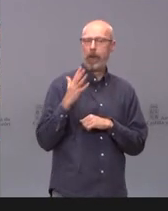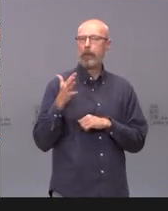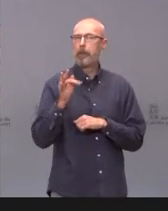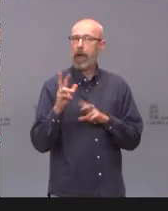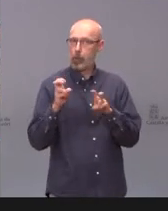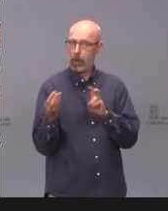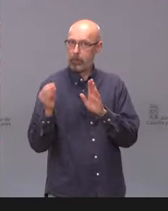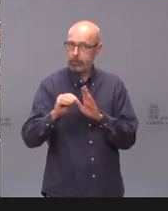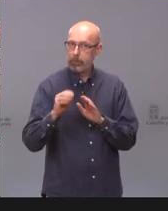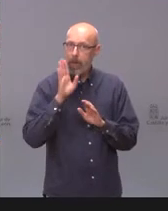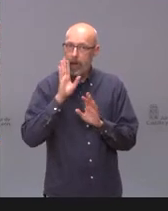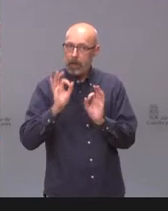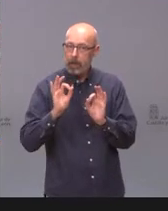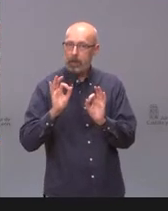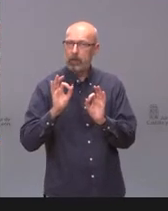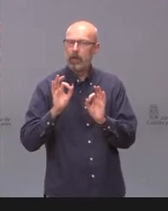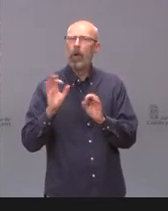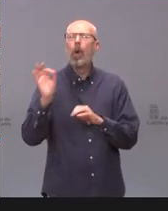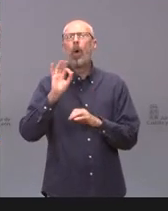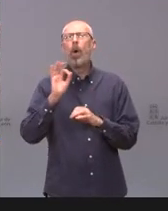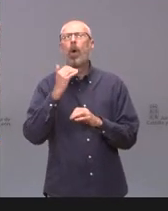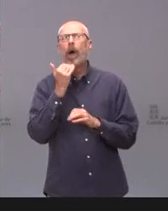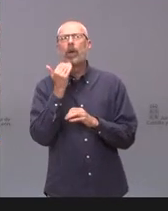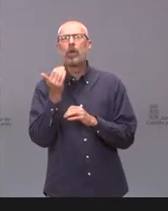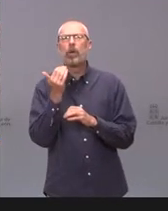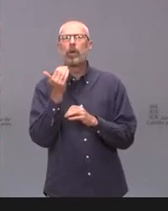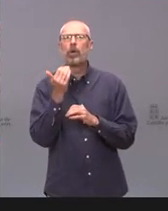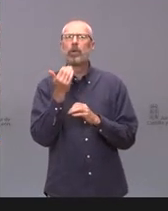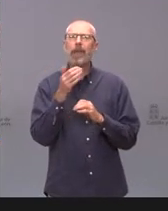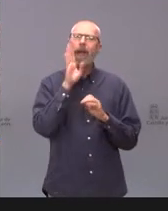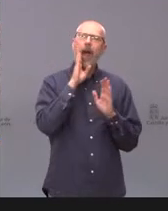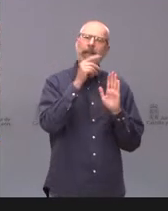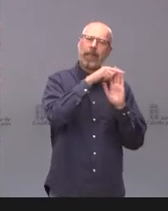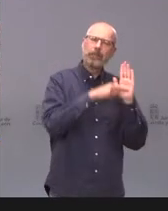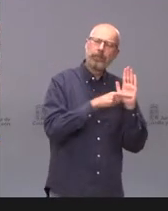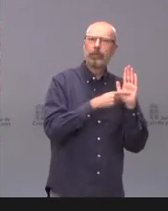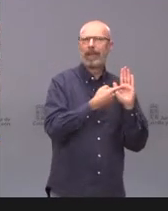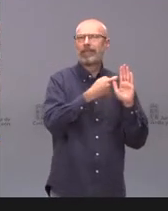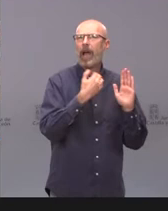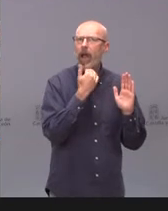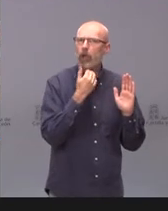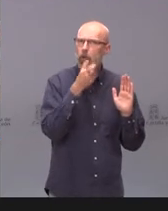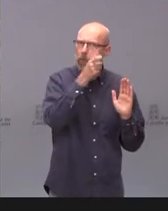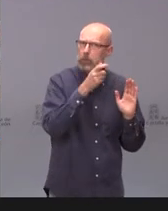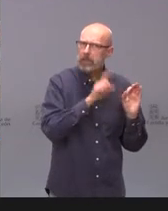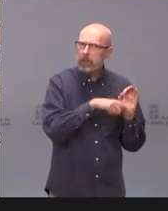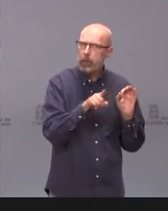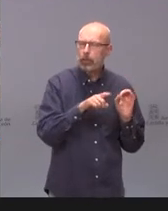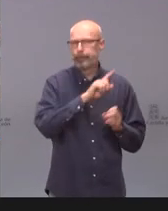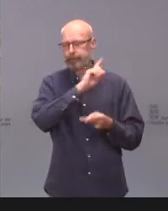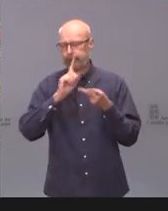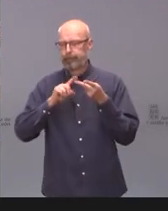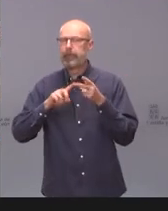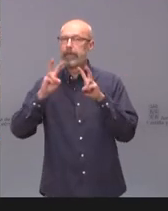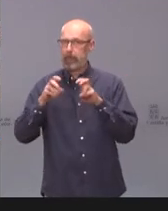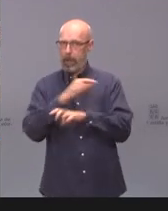acaban de comentar, por aclararlo, o ha habido algún municipio que se ha salido de ese listado. Y luego, en relación a la vacunación, ha